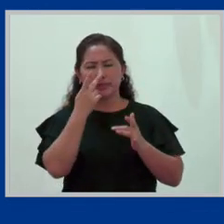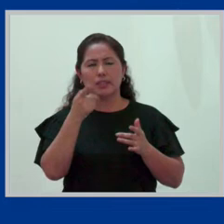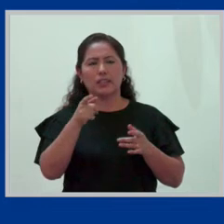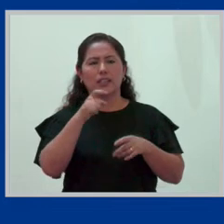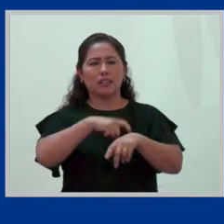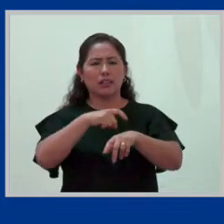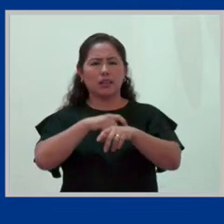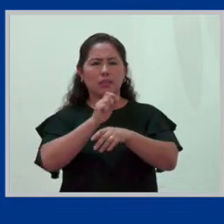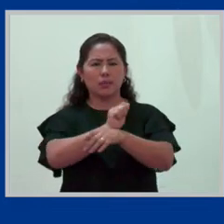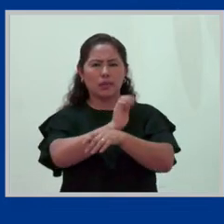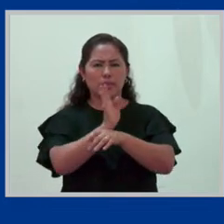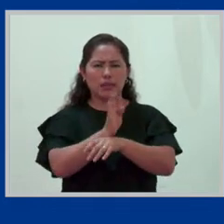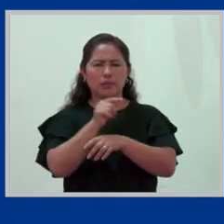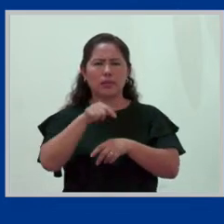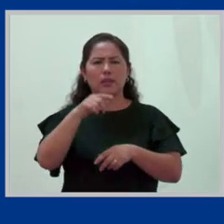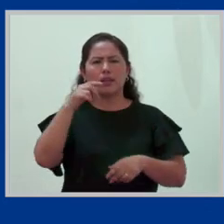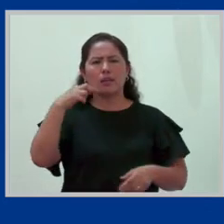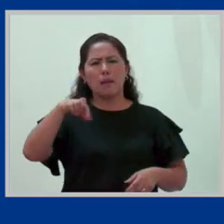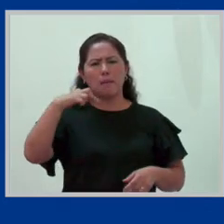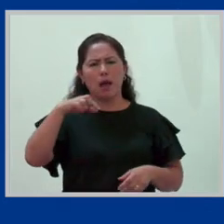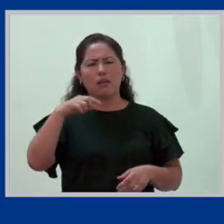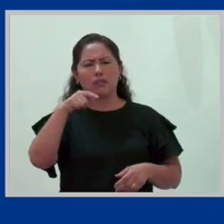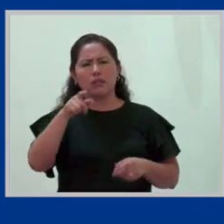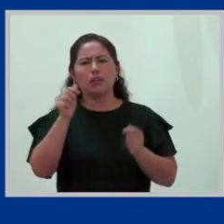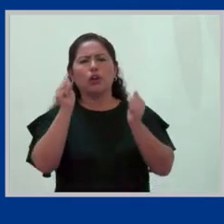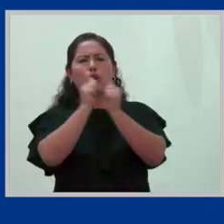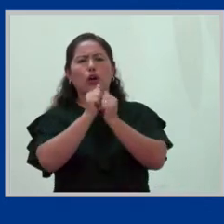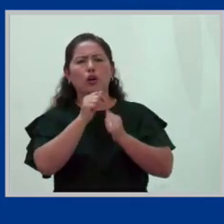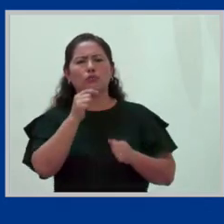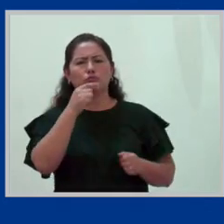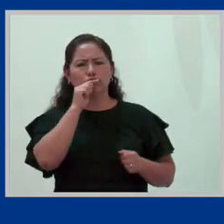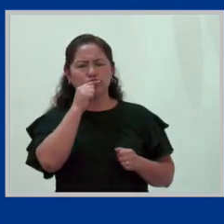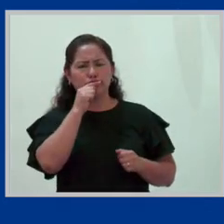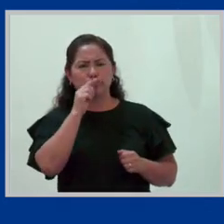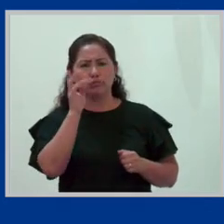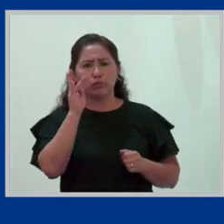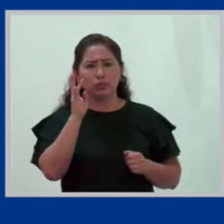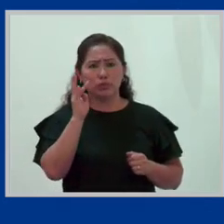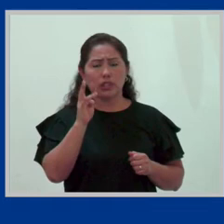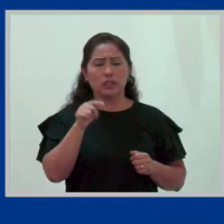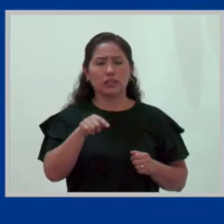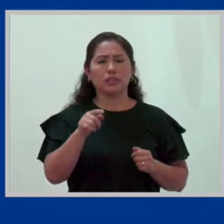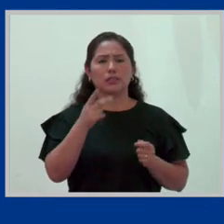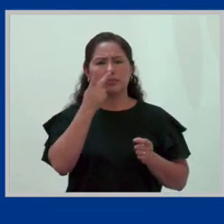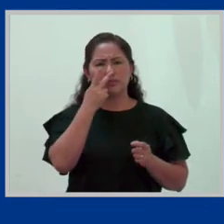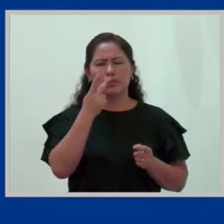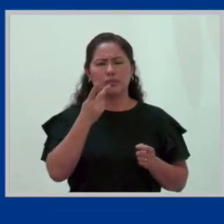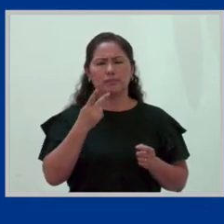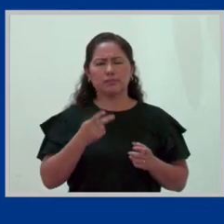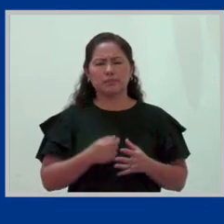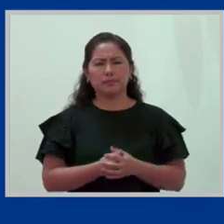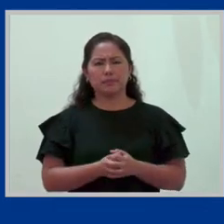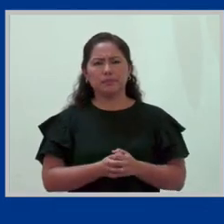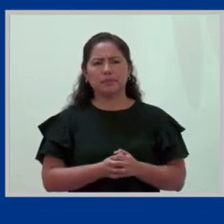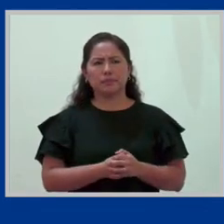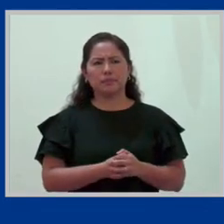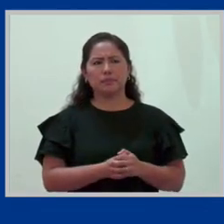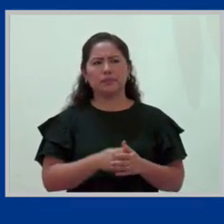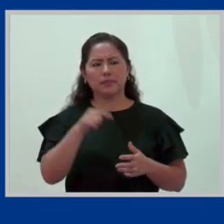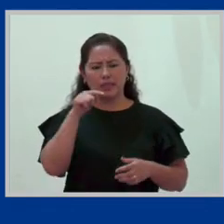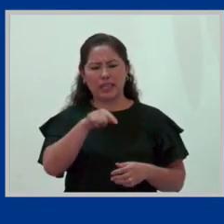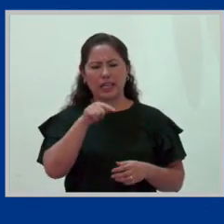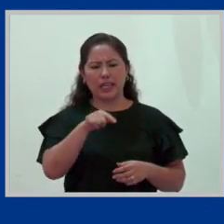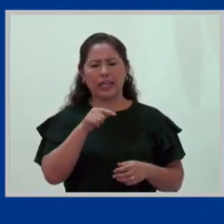apareció un papá que con su esposa, en su dinámica familiar, decidieron que él iba a ser la